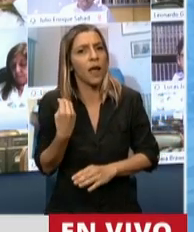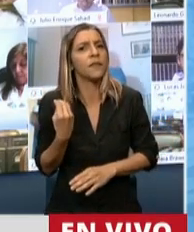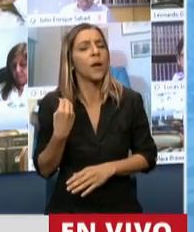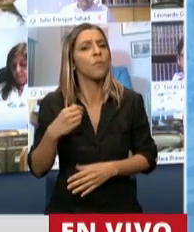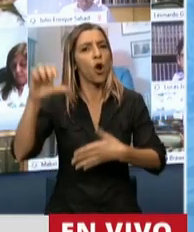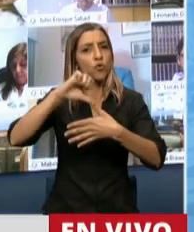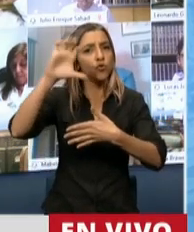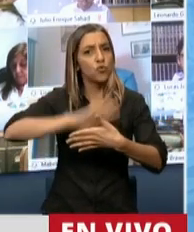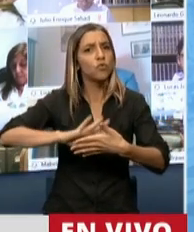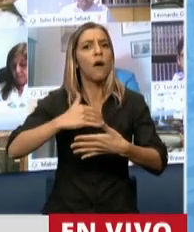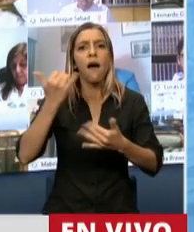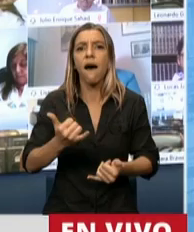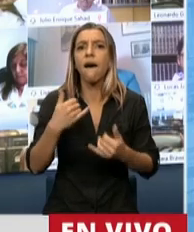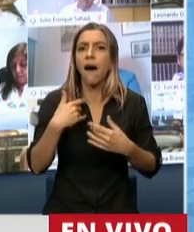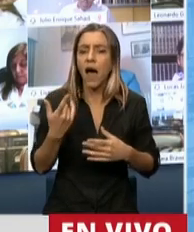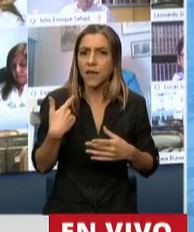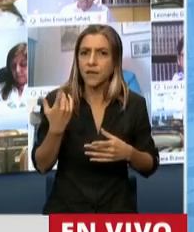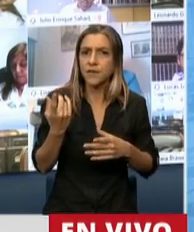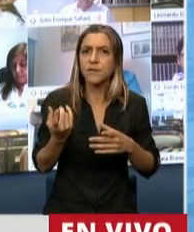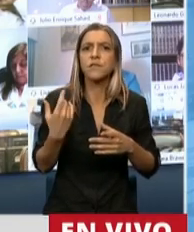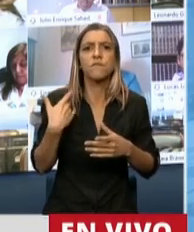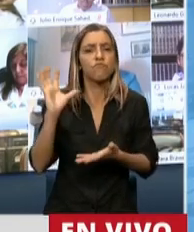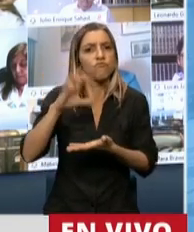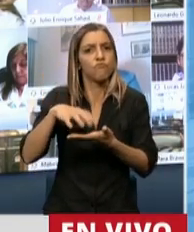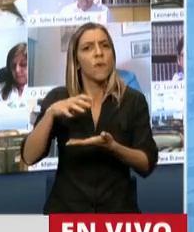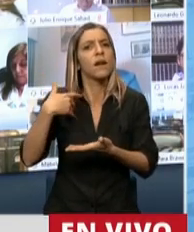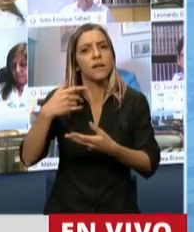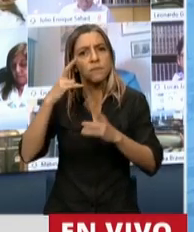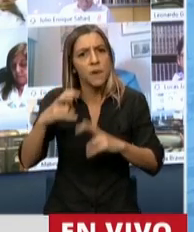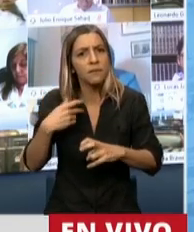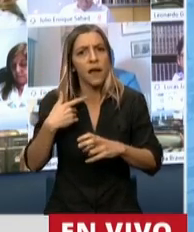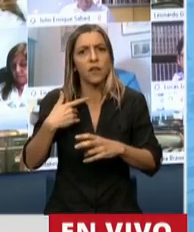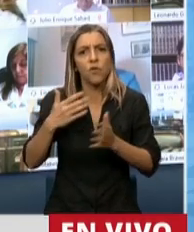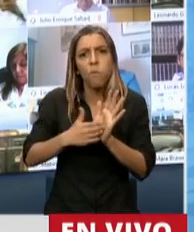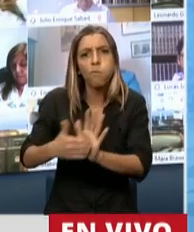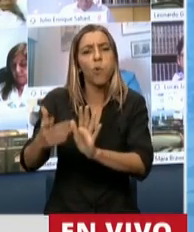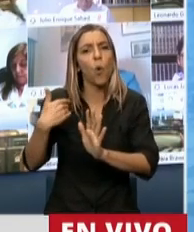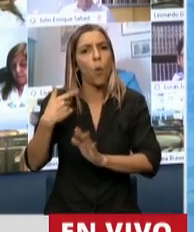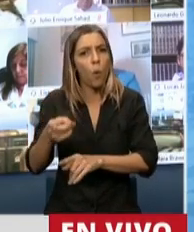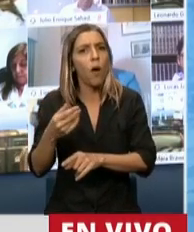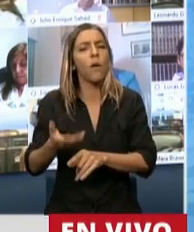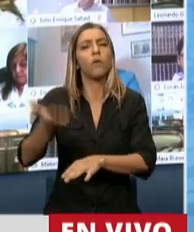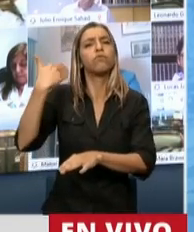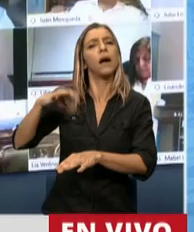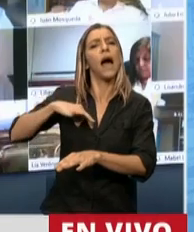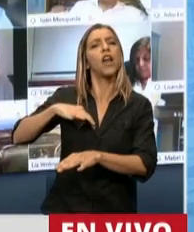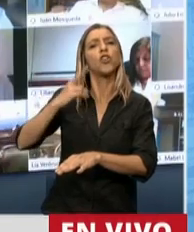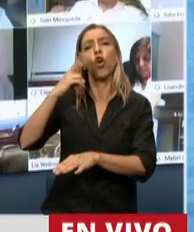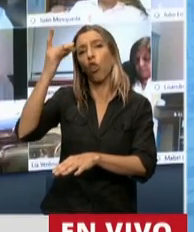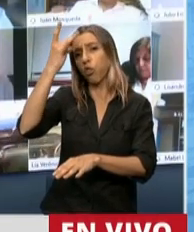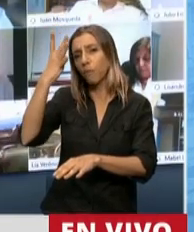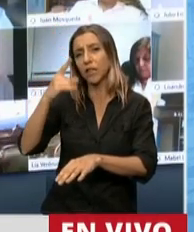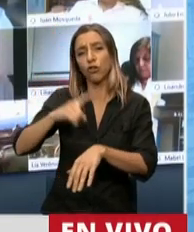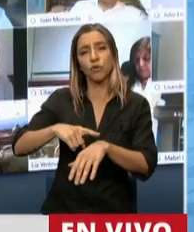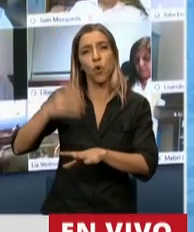de anticuerpos monoclonales, allá por 2012, donde la expresidenta Cristina Kirchner, por